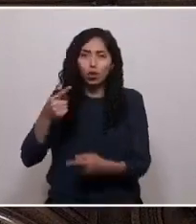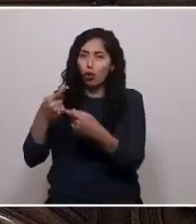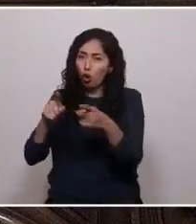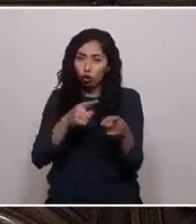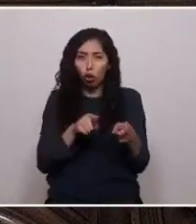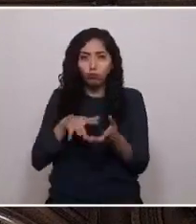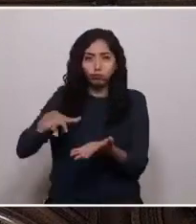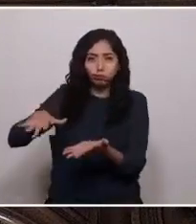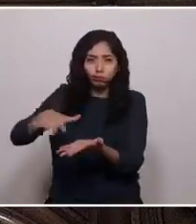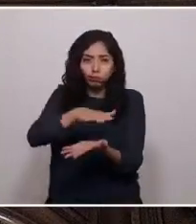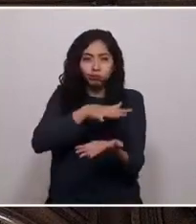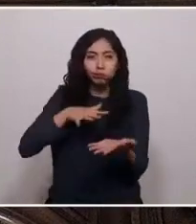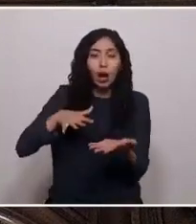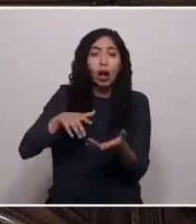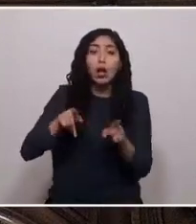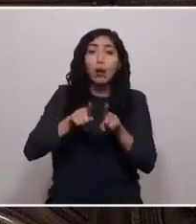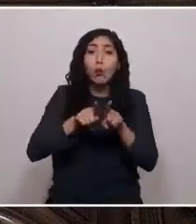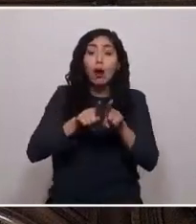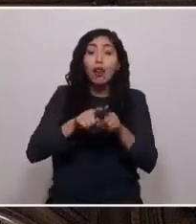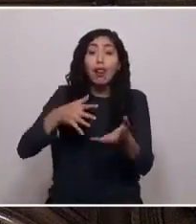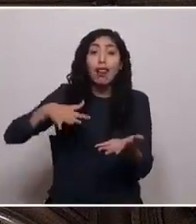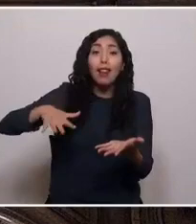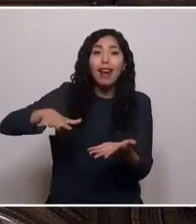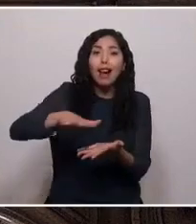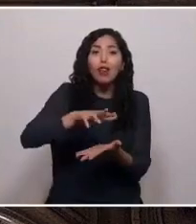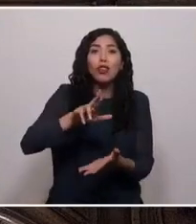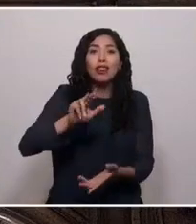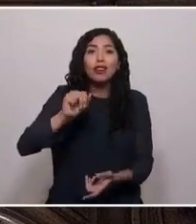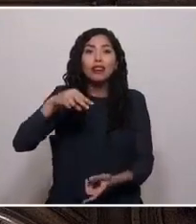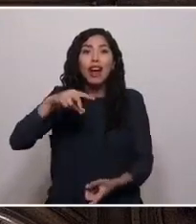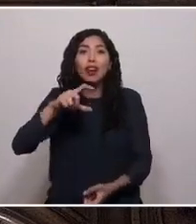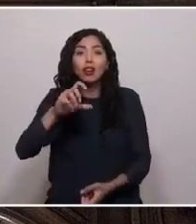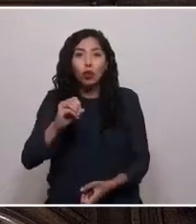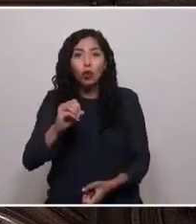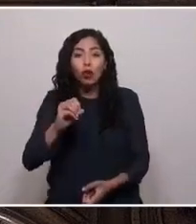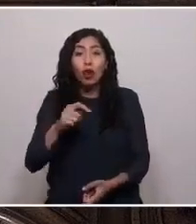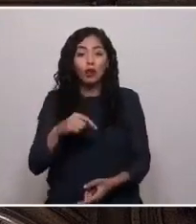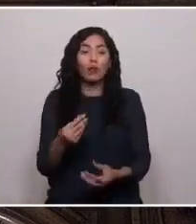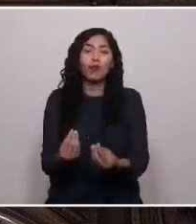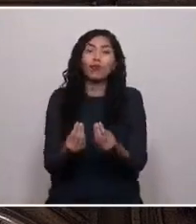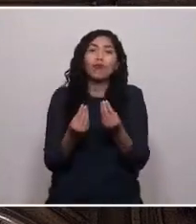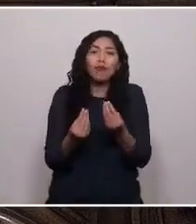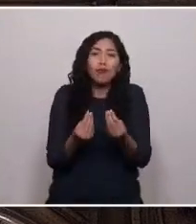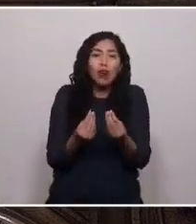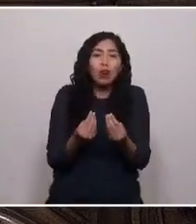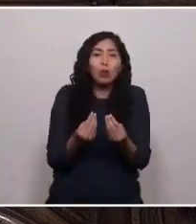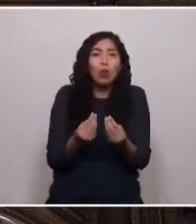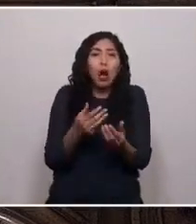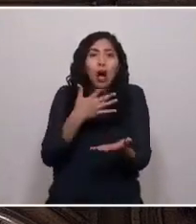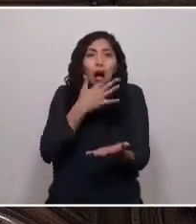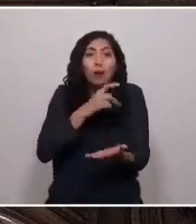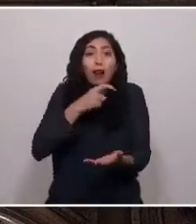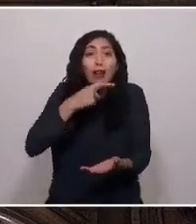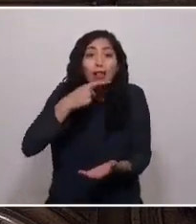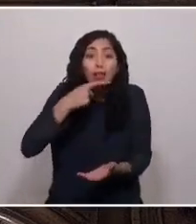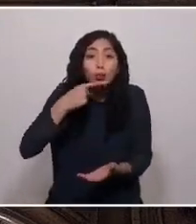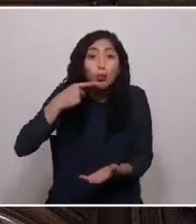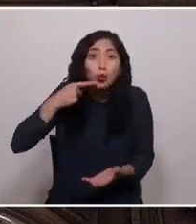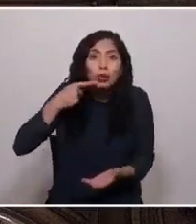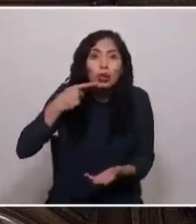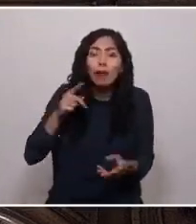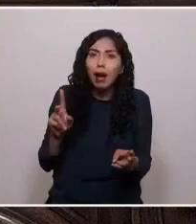que la del lago Ranco, son nuestra riqueza ecosistémica y son reserva de agua dulce para la